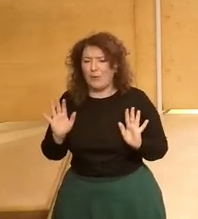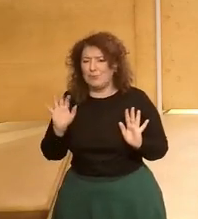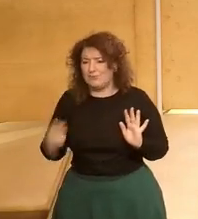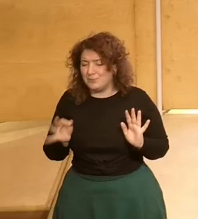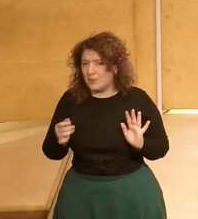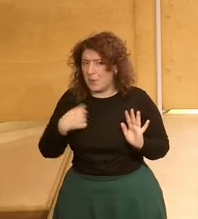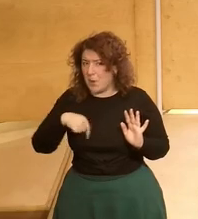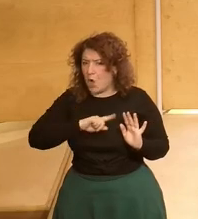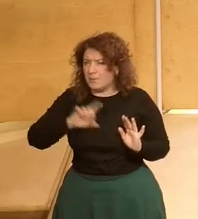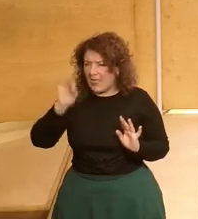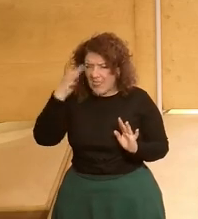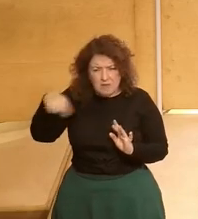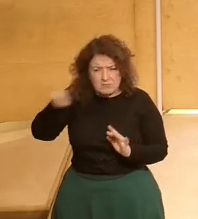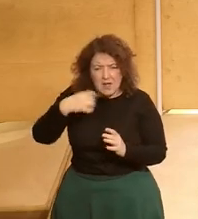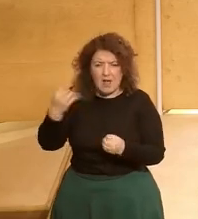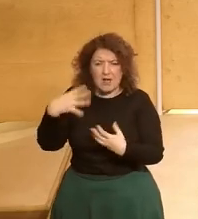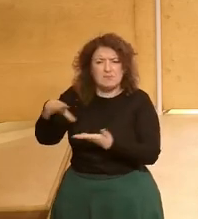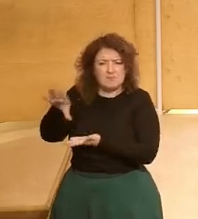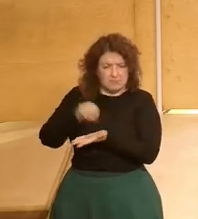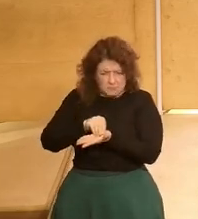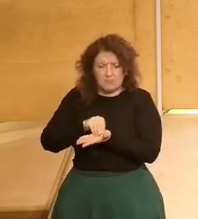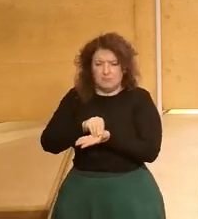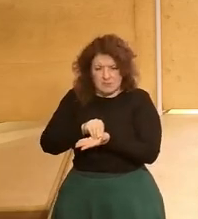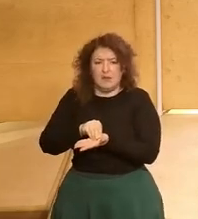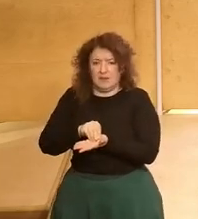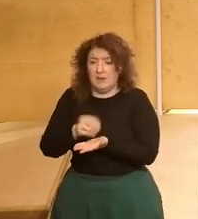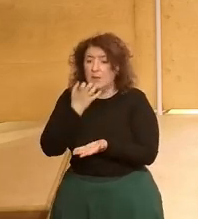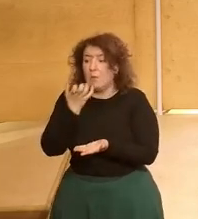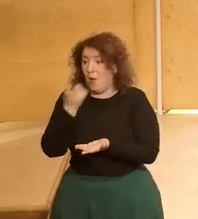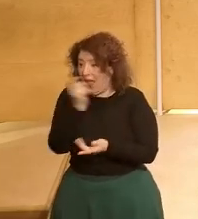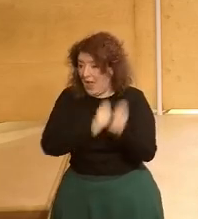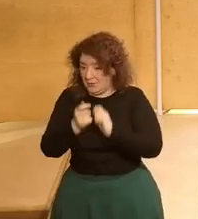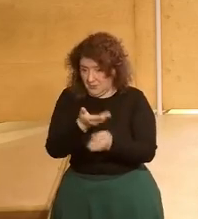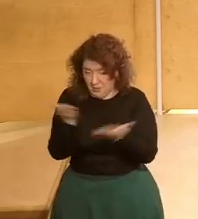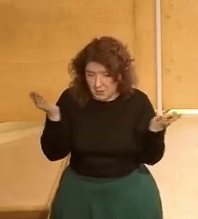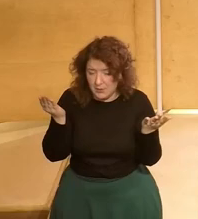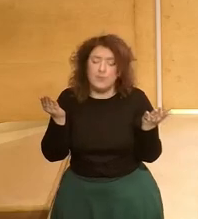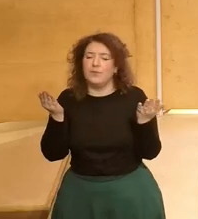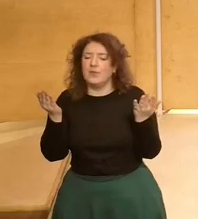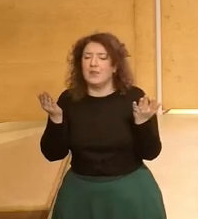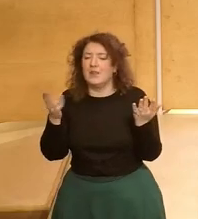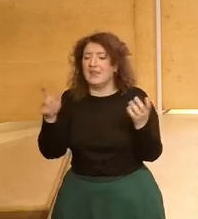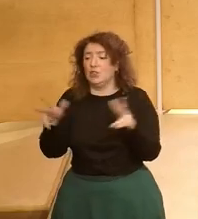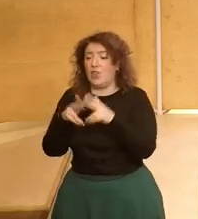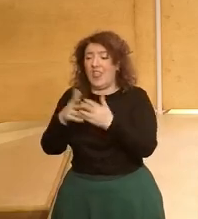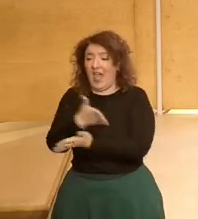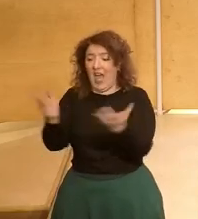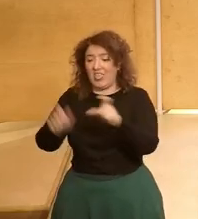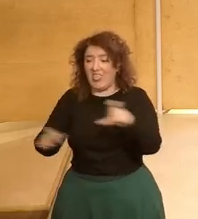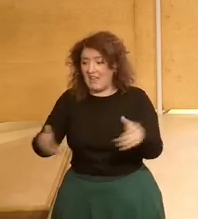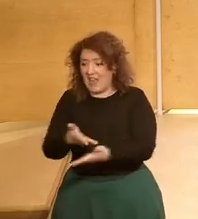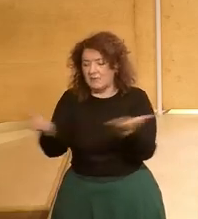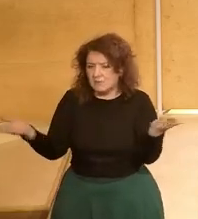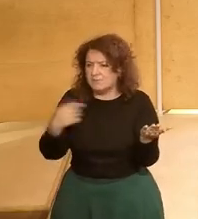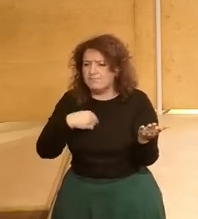de hoy me llevo una idea y es que también tenemos que recurrir a asociaciones como la vuestra a las organizaciones de la sociedad civil como